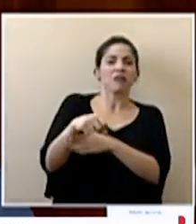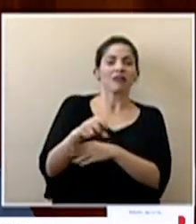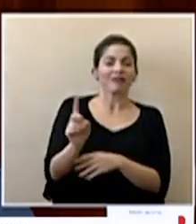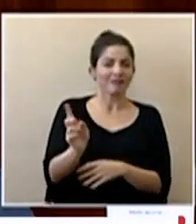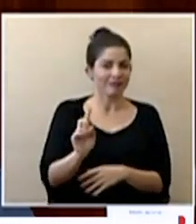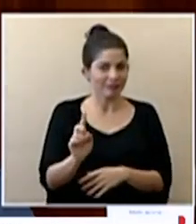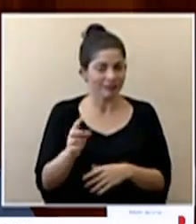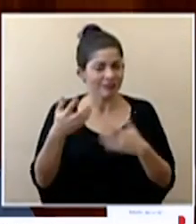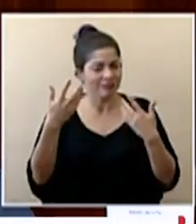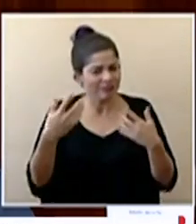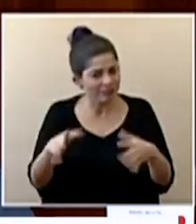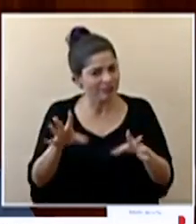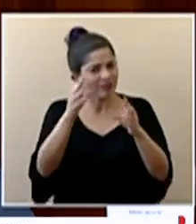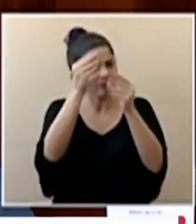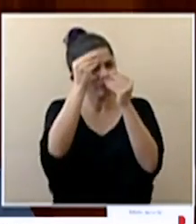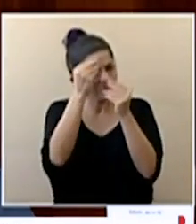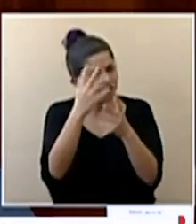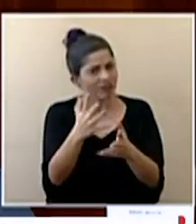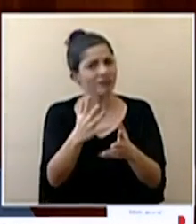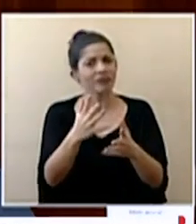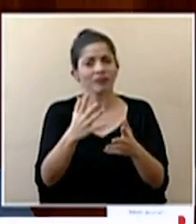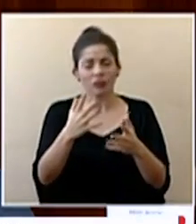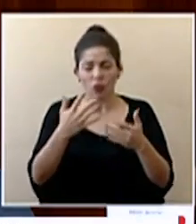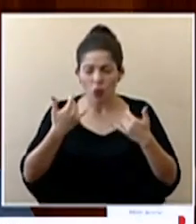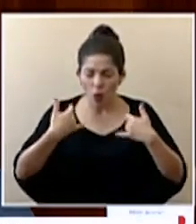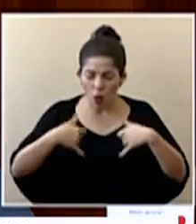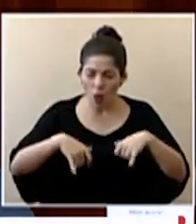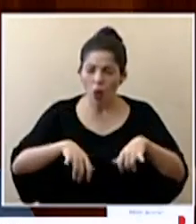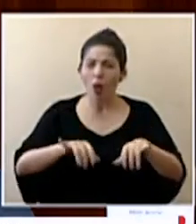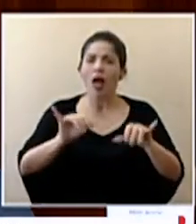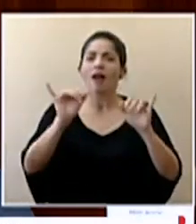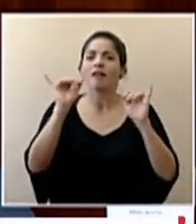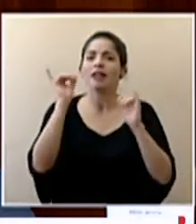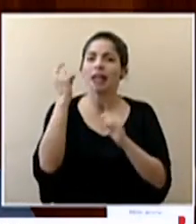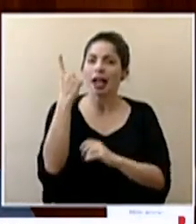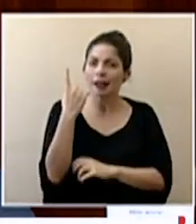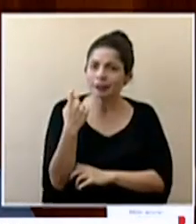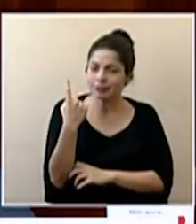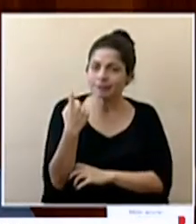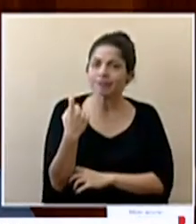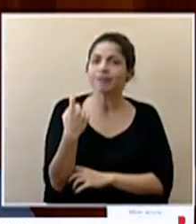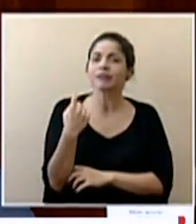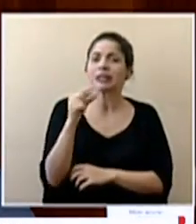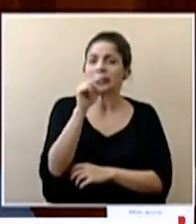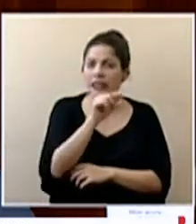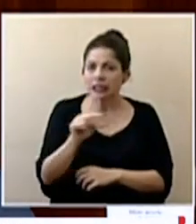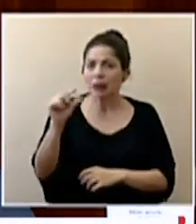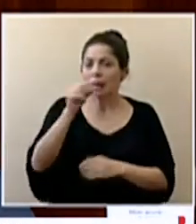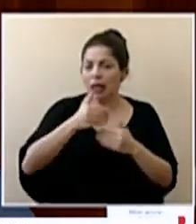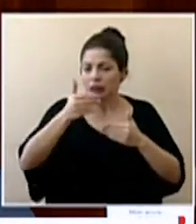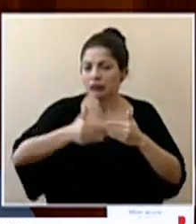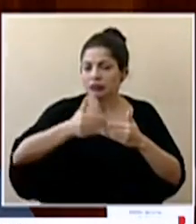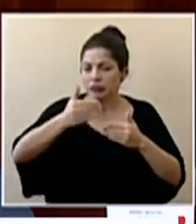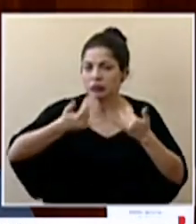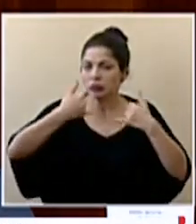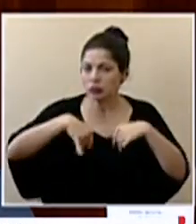Ya lo hemos indicado, todavía quedan varias semanas por recorrer.